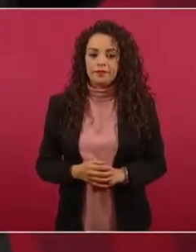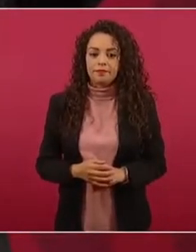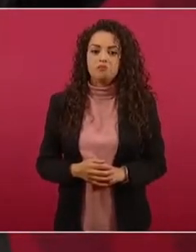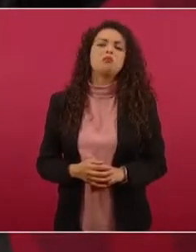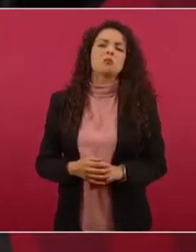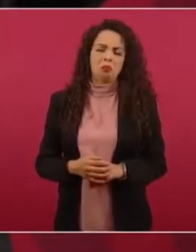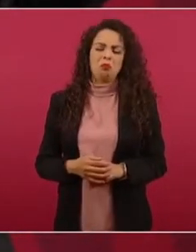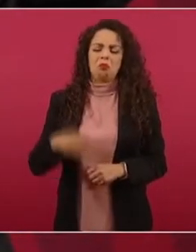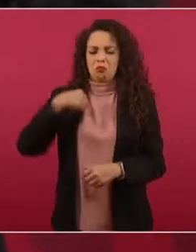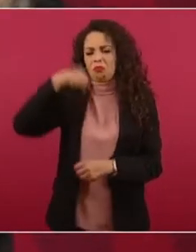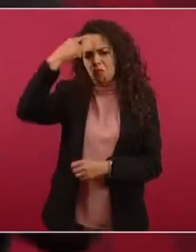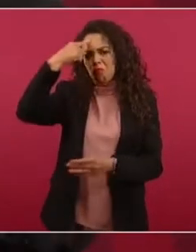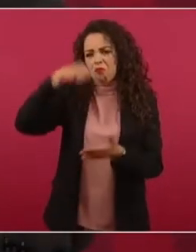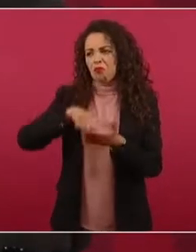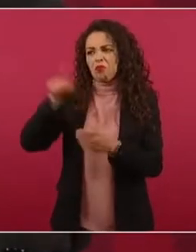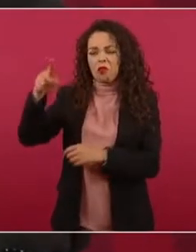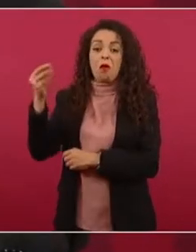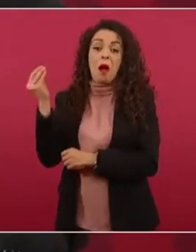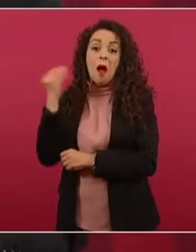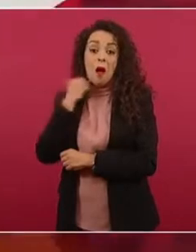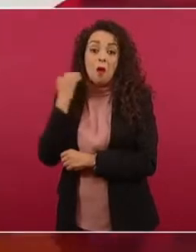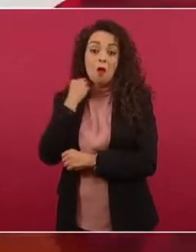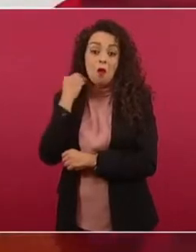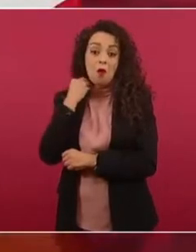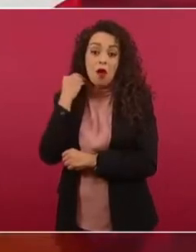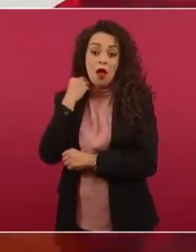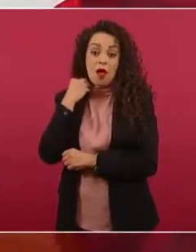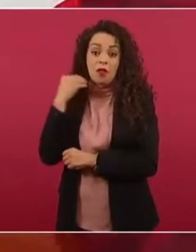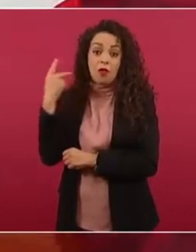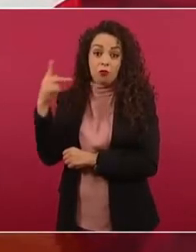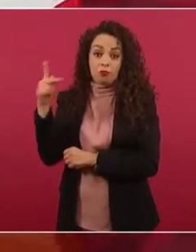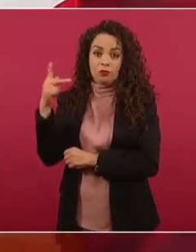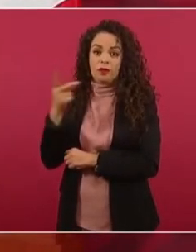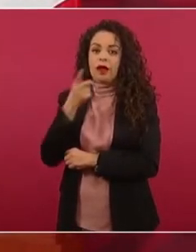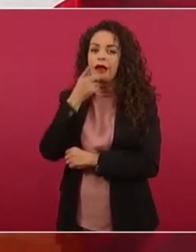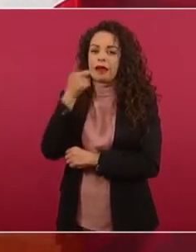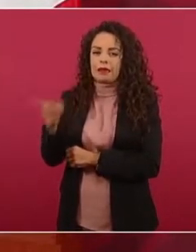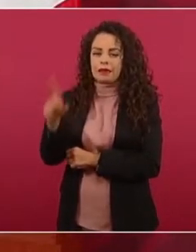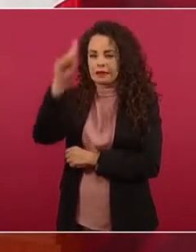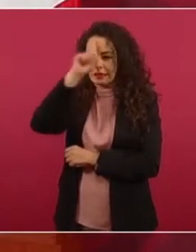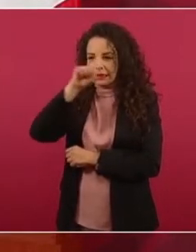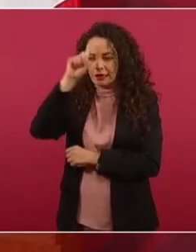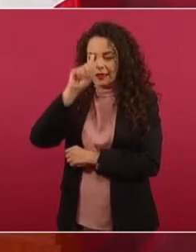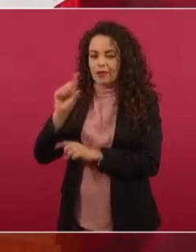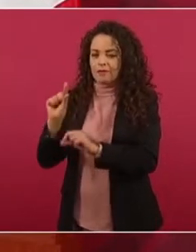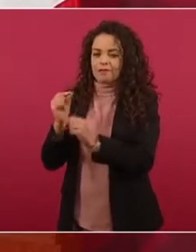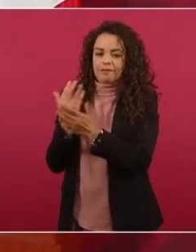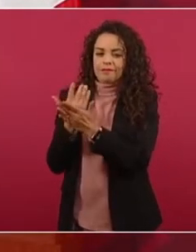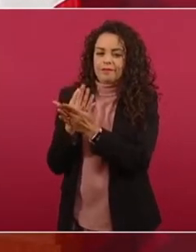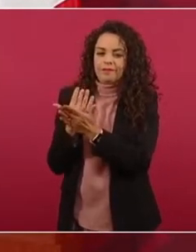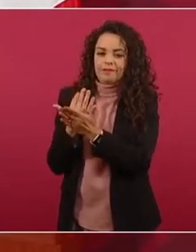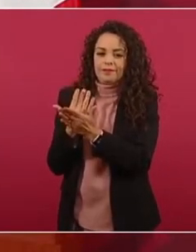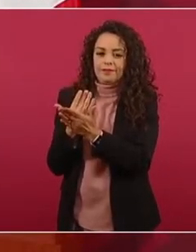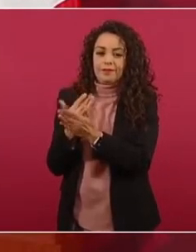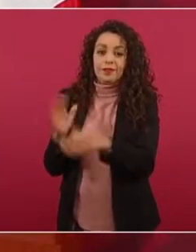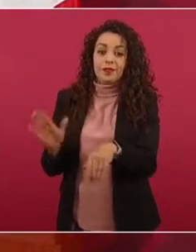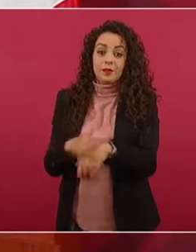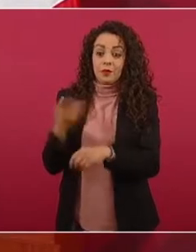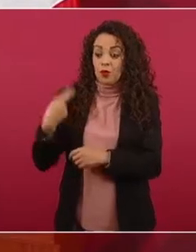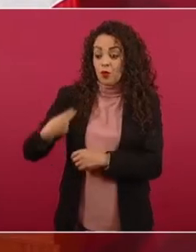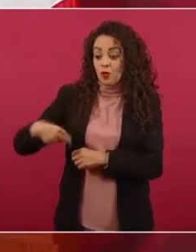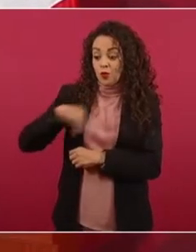les están diciendo que esperen porque ya se nos va a terminar a nosotros el tiempo